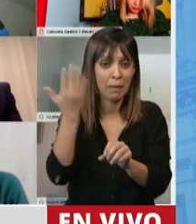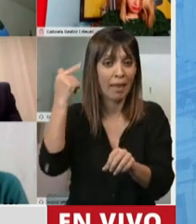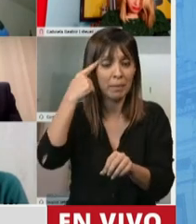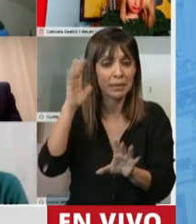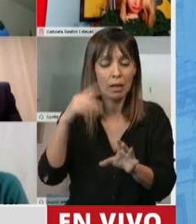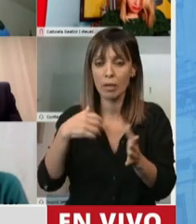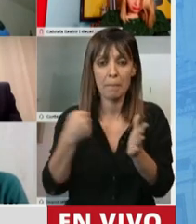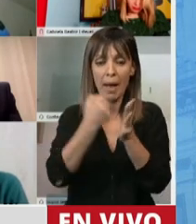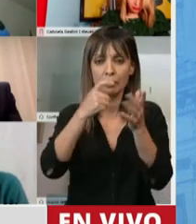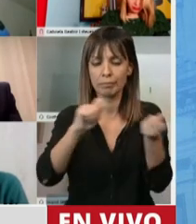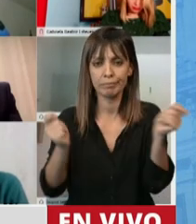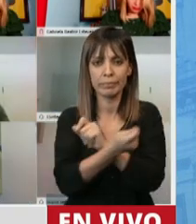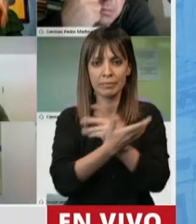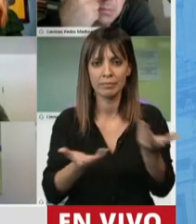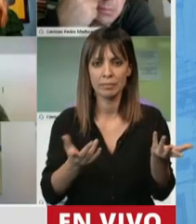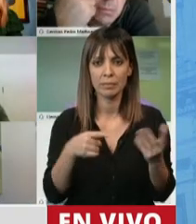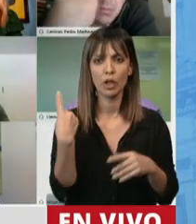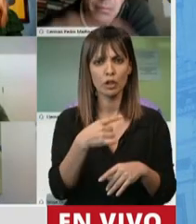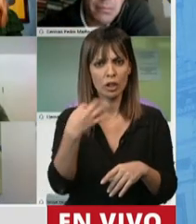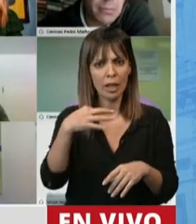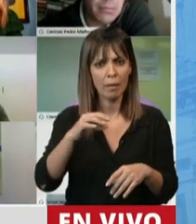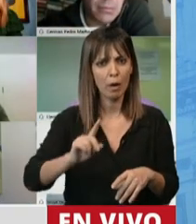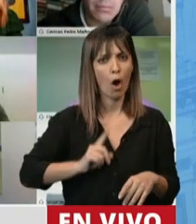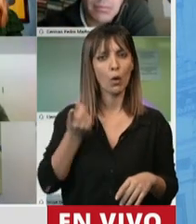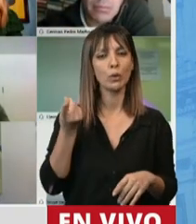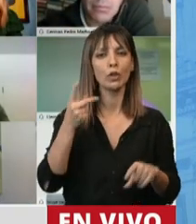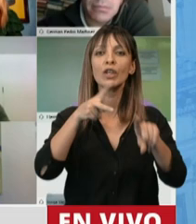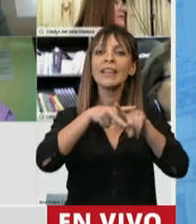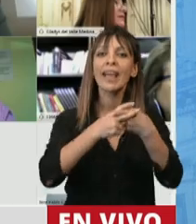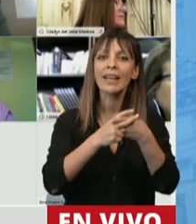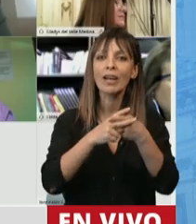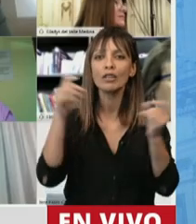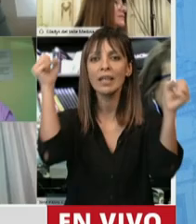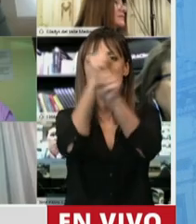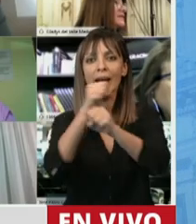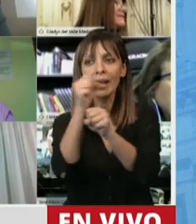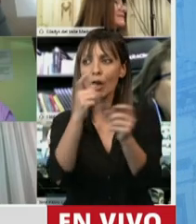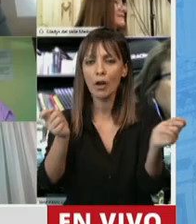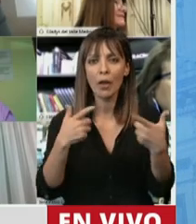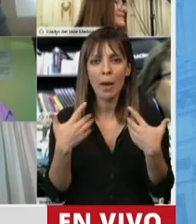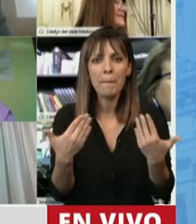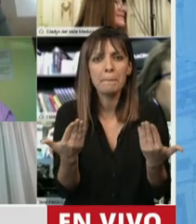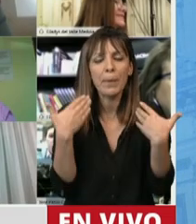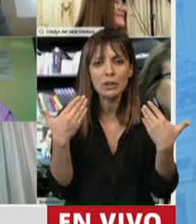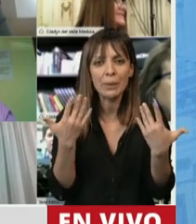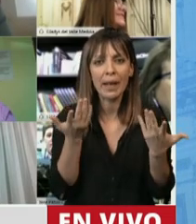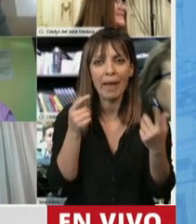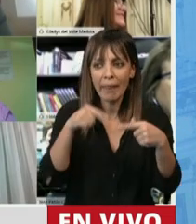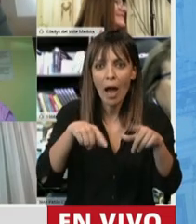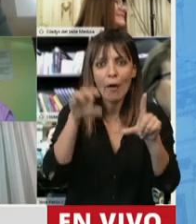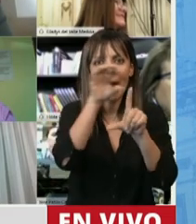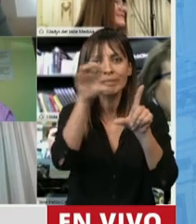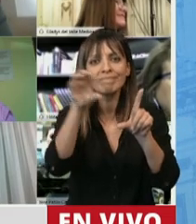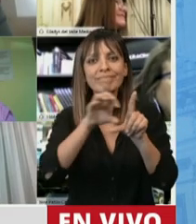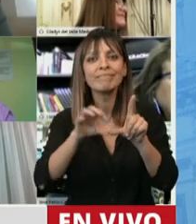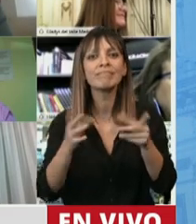vida diaria. Tenemos que estar orgullosos de nuestros técnicos e ingenieros que nos han brindado los aportes y el soporte necesario para que